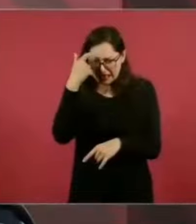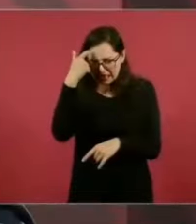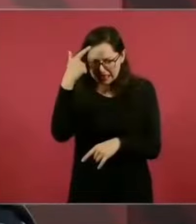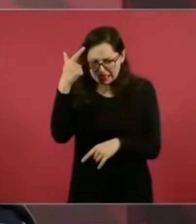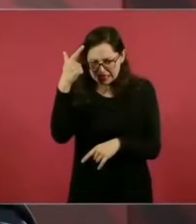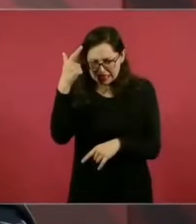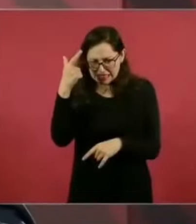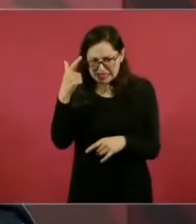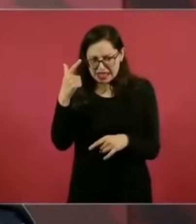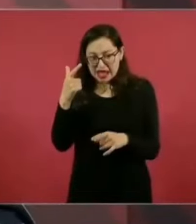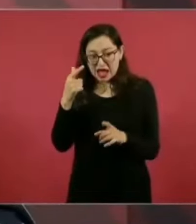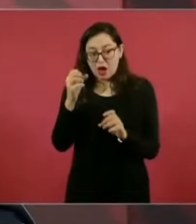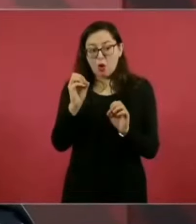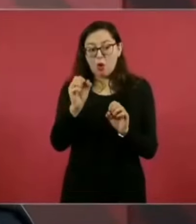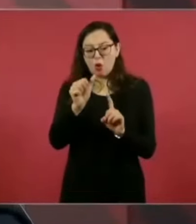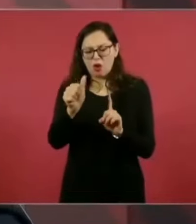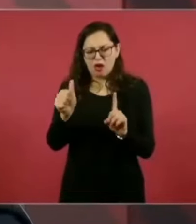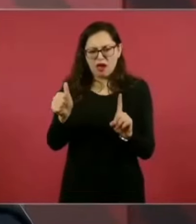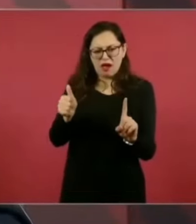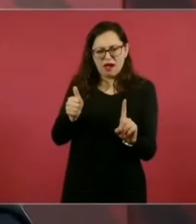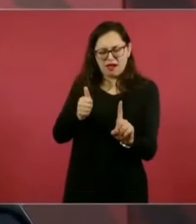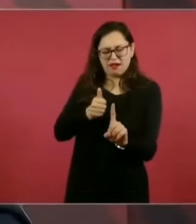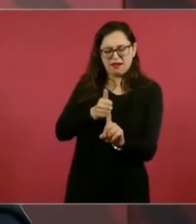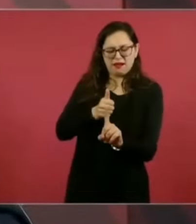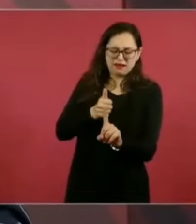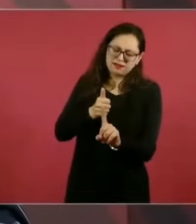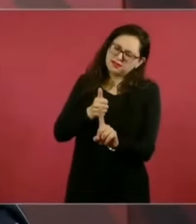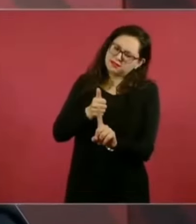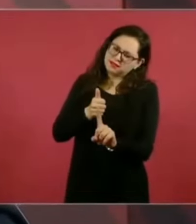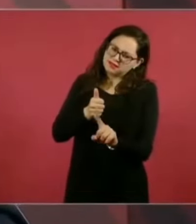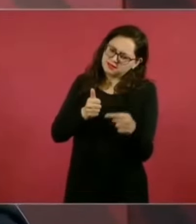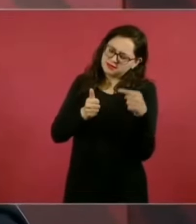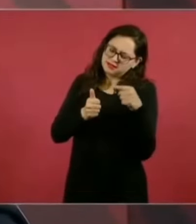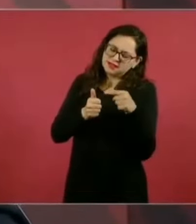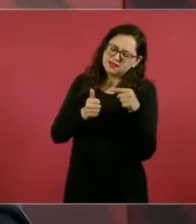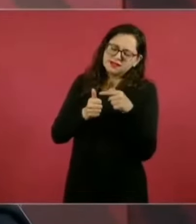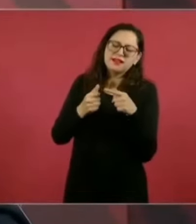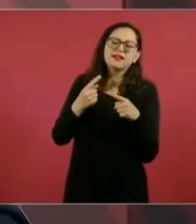o de parte de quién, de dónde vino